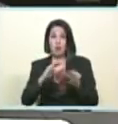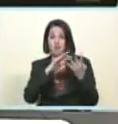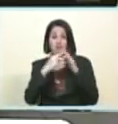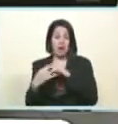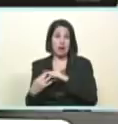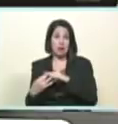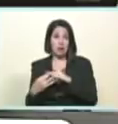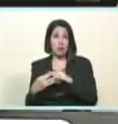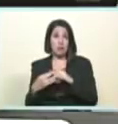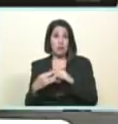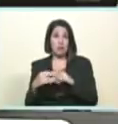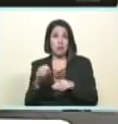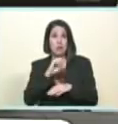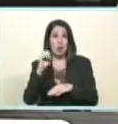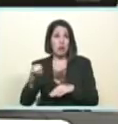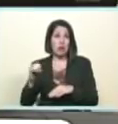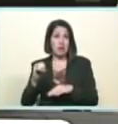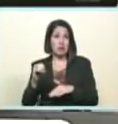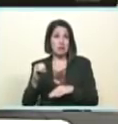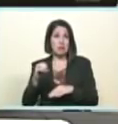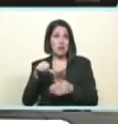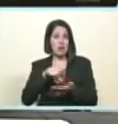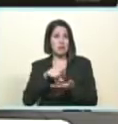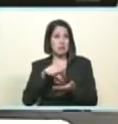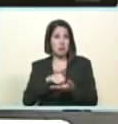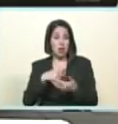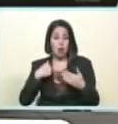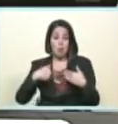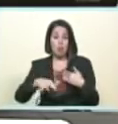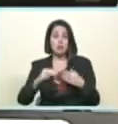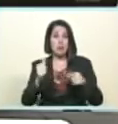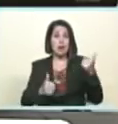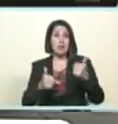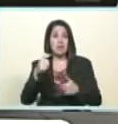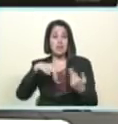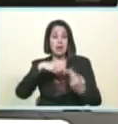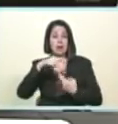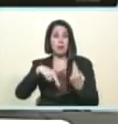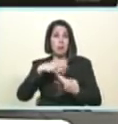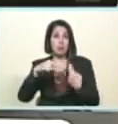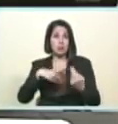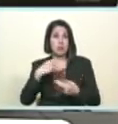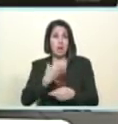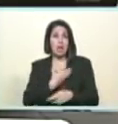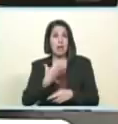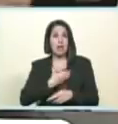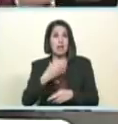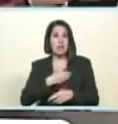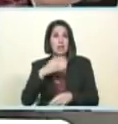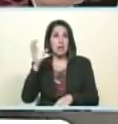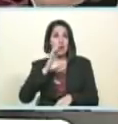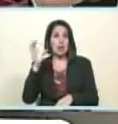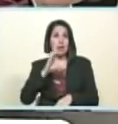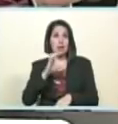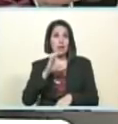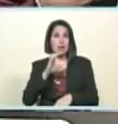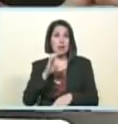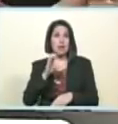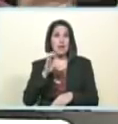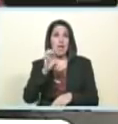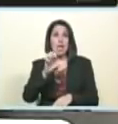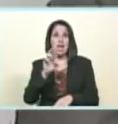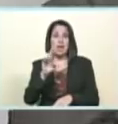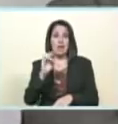todo el pueblo venezolano a evaluar bien las candidaturas a votar por su candidato de preferencia